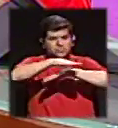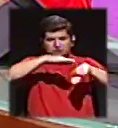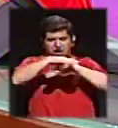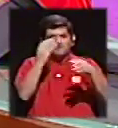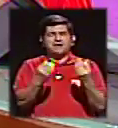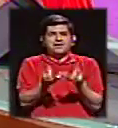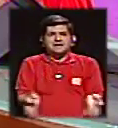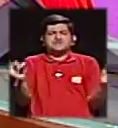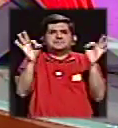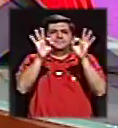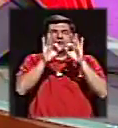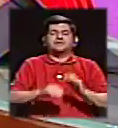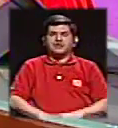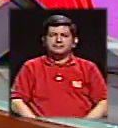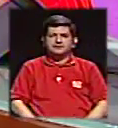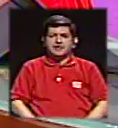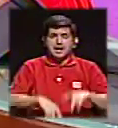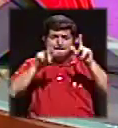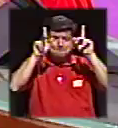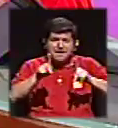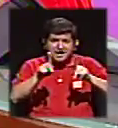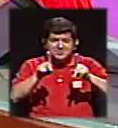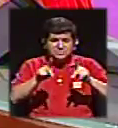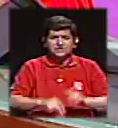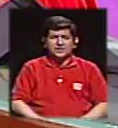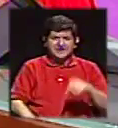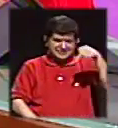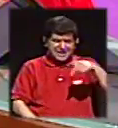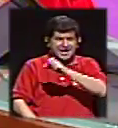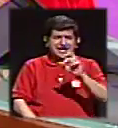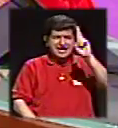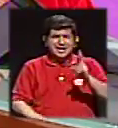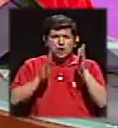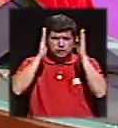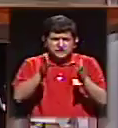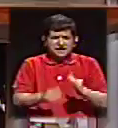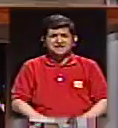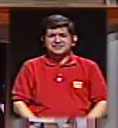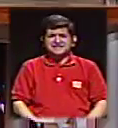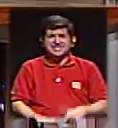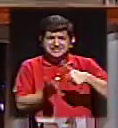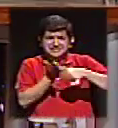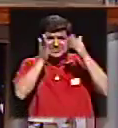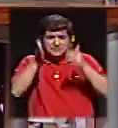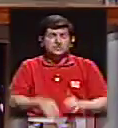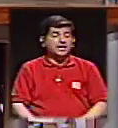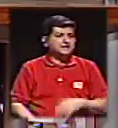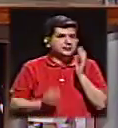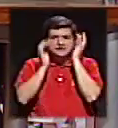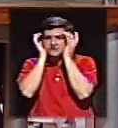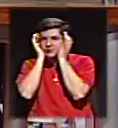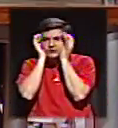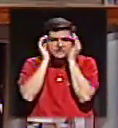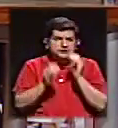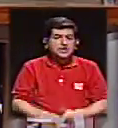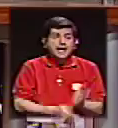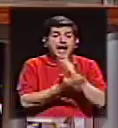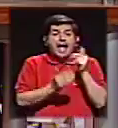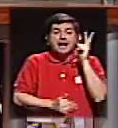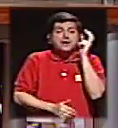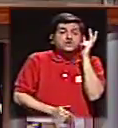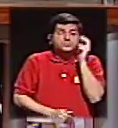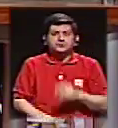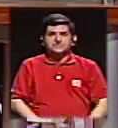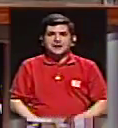base fuerte. ¿Por qué? Porque el costarricense, el votante, está tan desesperado por escuchar algo